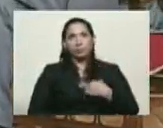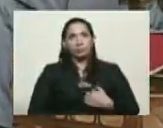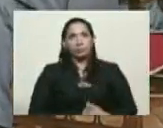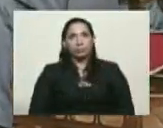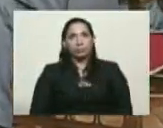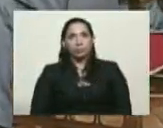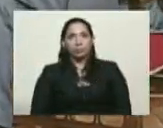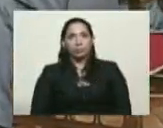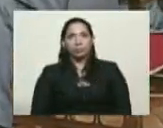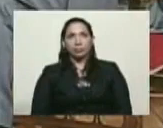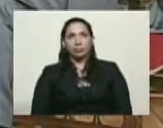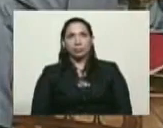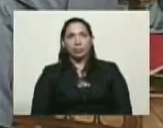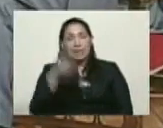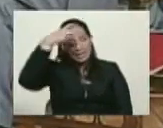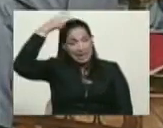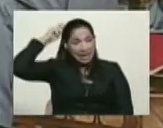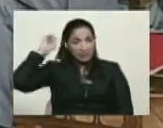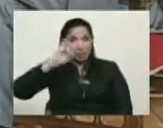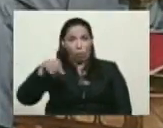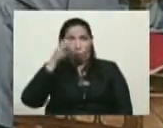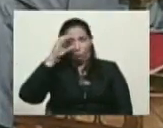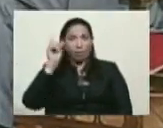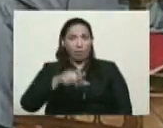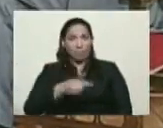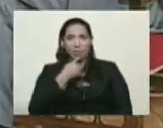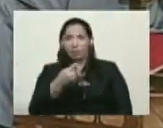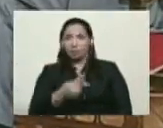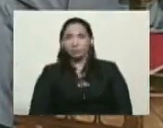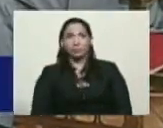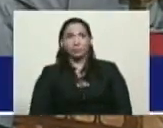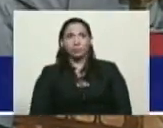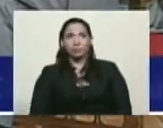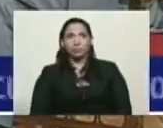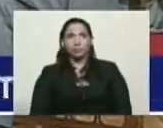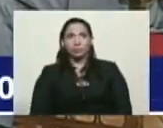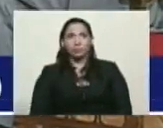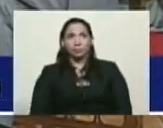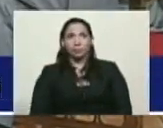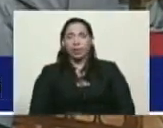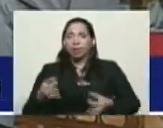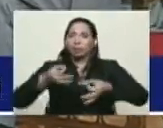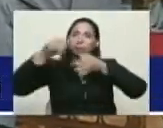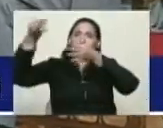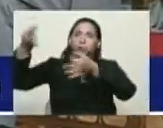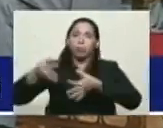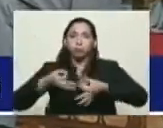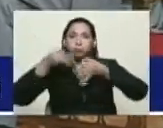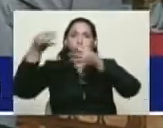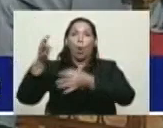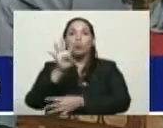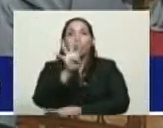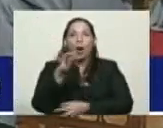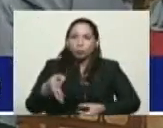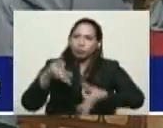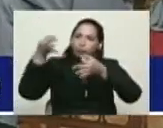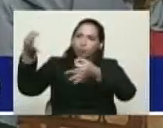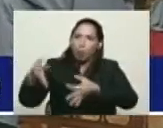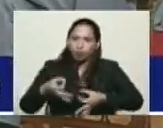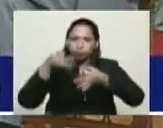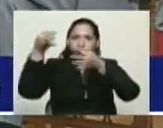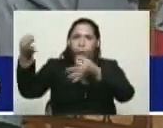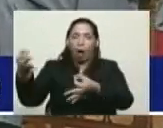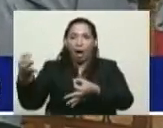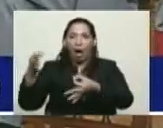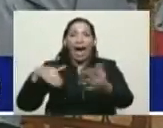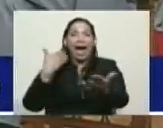El Canciller pues también decía que se han enviado cuatro cartas hasta la fecha al encargado de